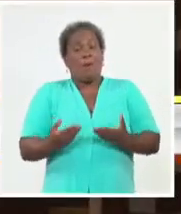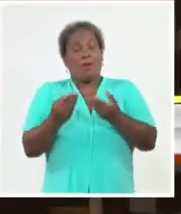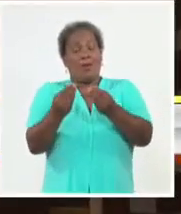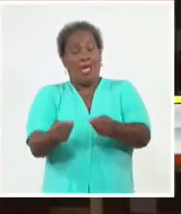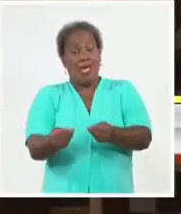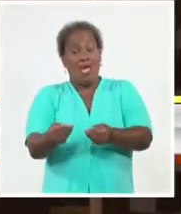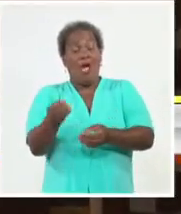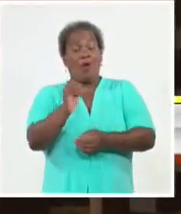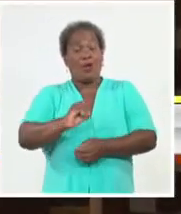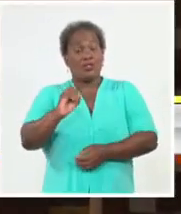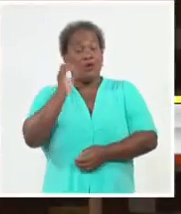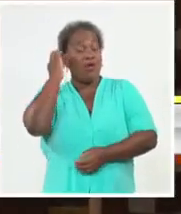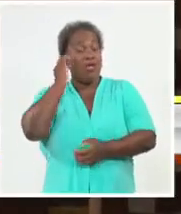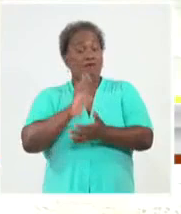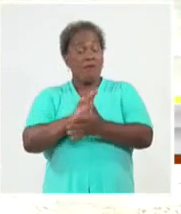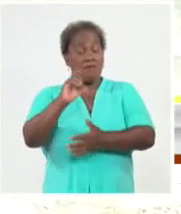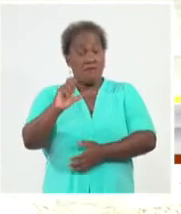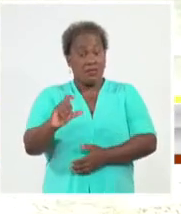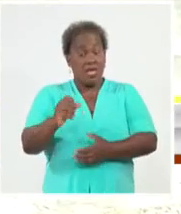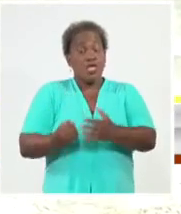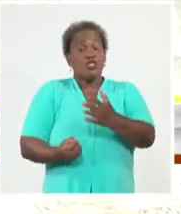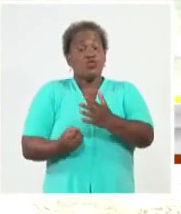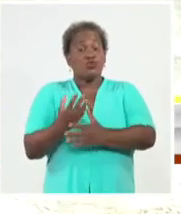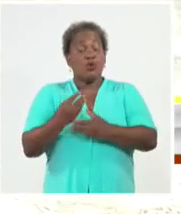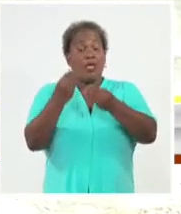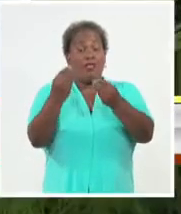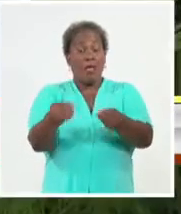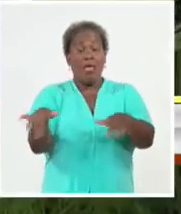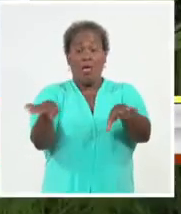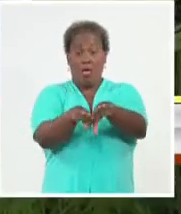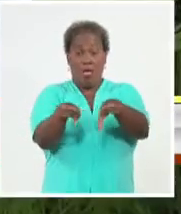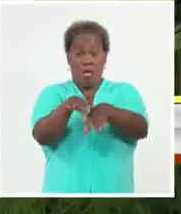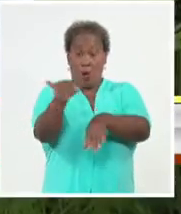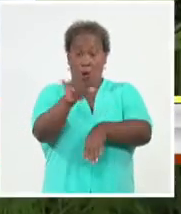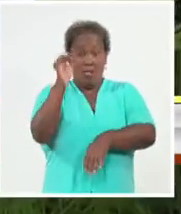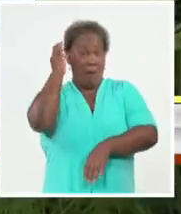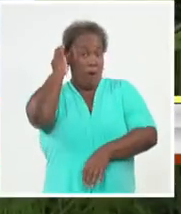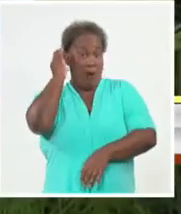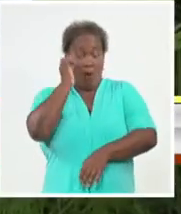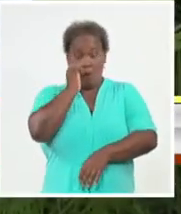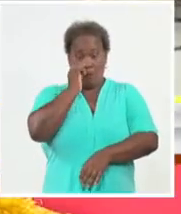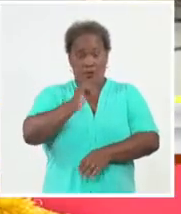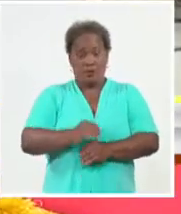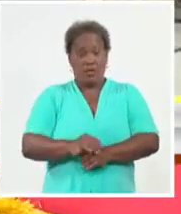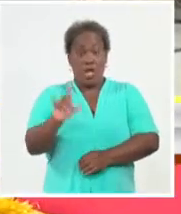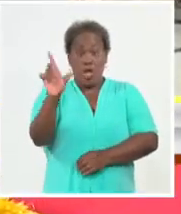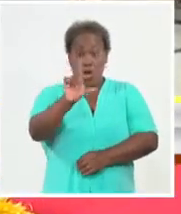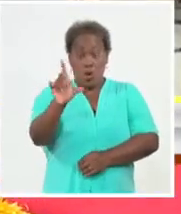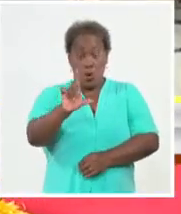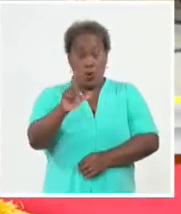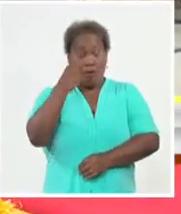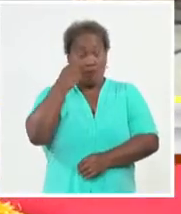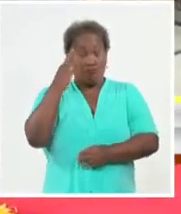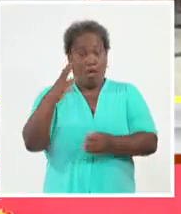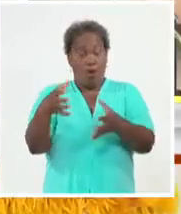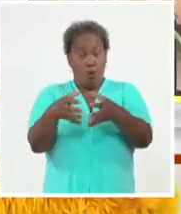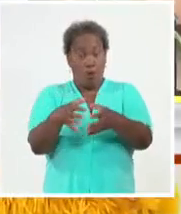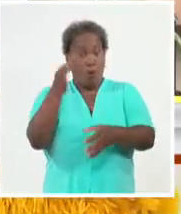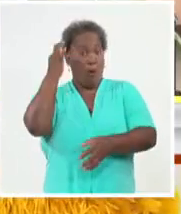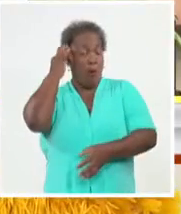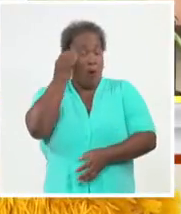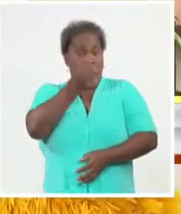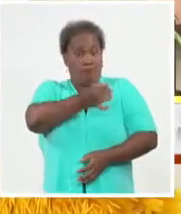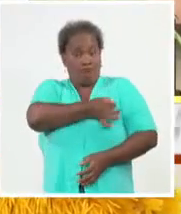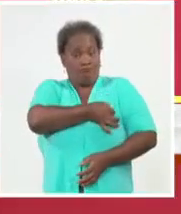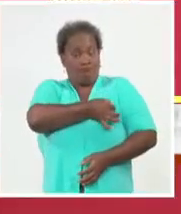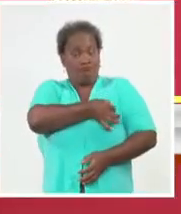para brindar a las cubanas igualdad de oportunidades. Este lunes se reconoció a un grupo de mujeres con brillante